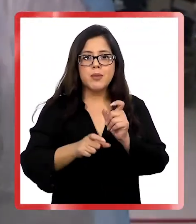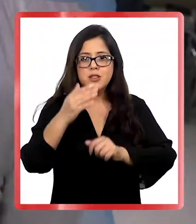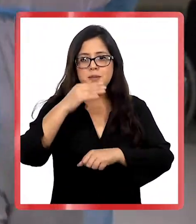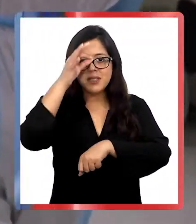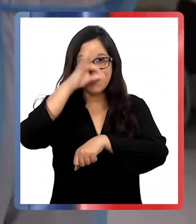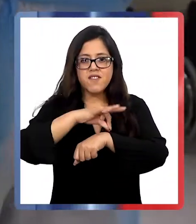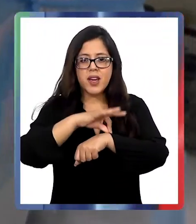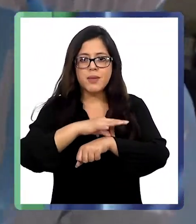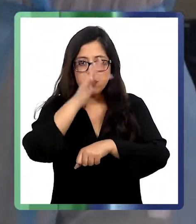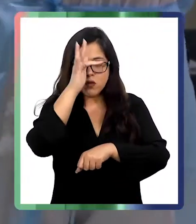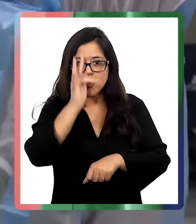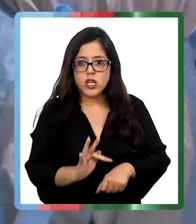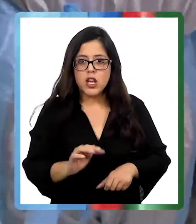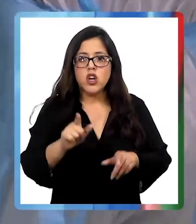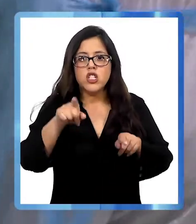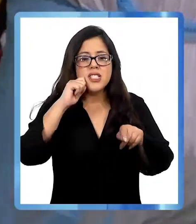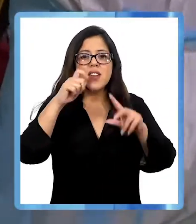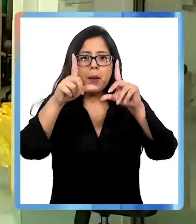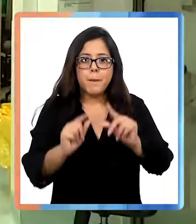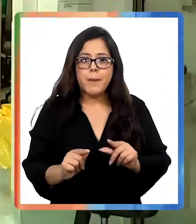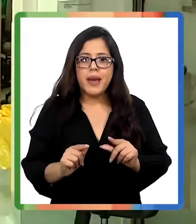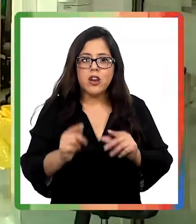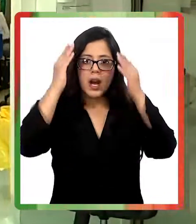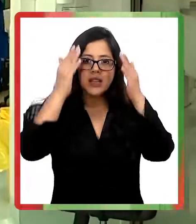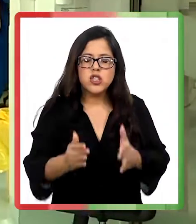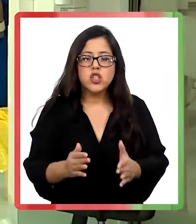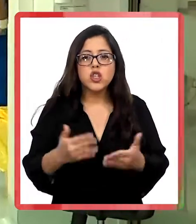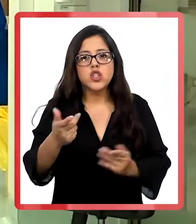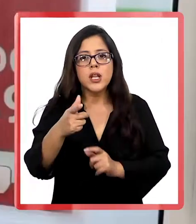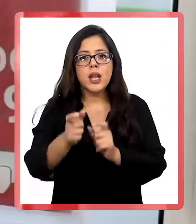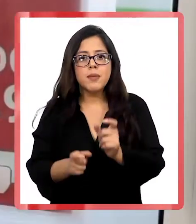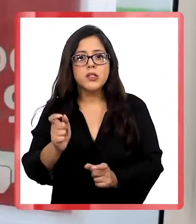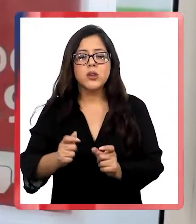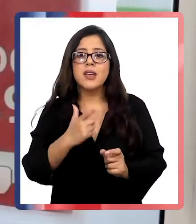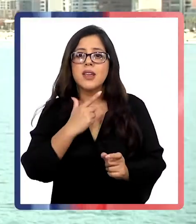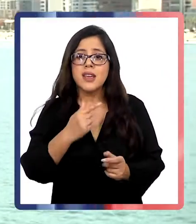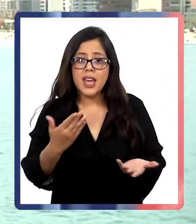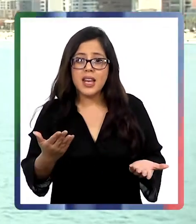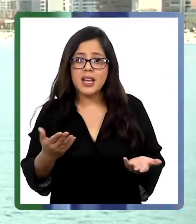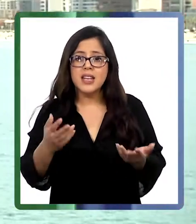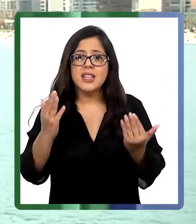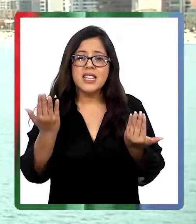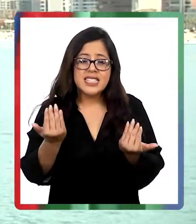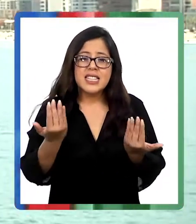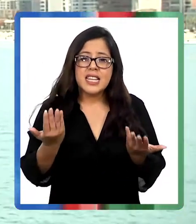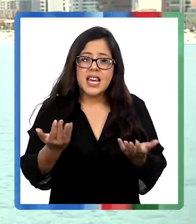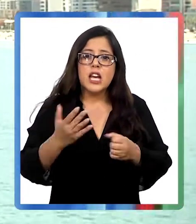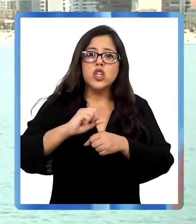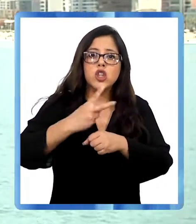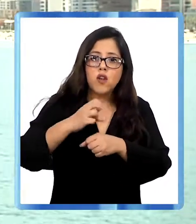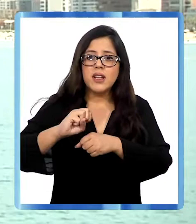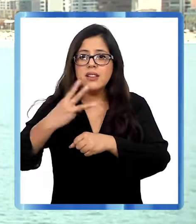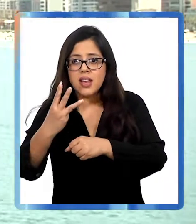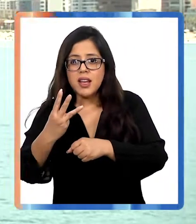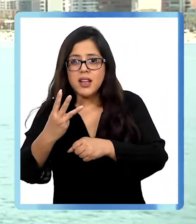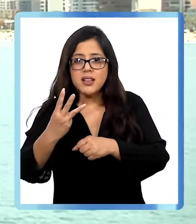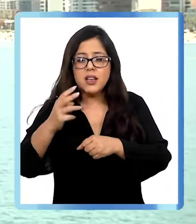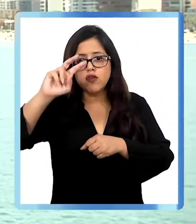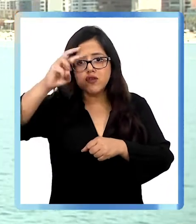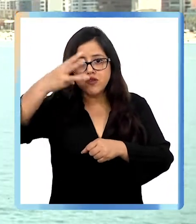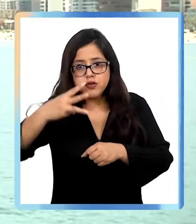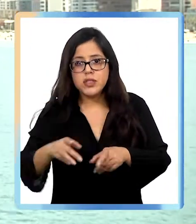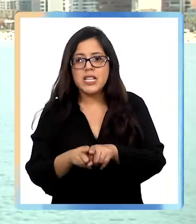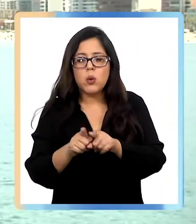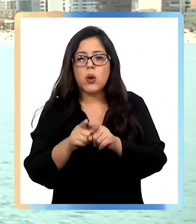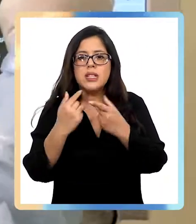también se ha enfermado y ha mermado la asistencia. Por lo tanto, las personas que quedan han tenido que hacer dobles, triples turnos para poder mantener la